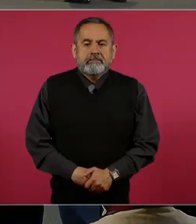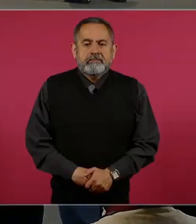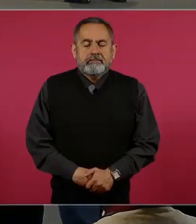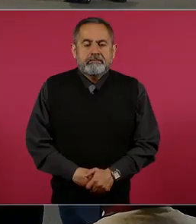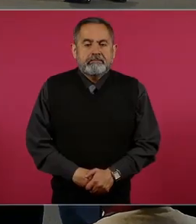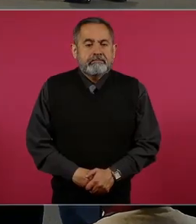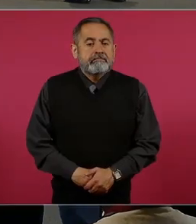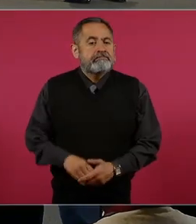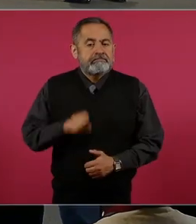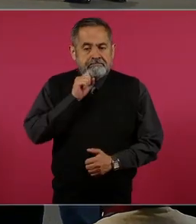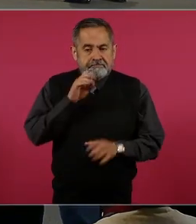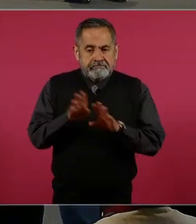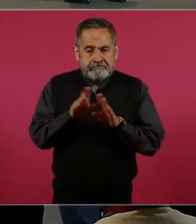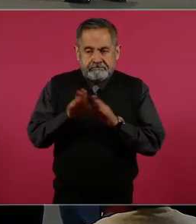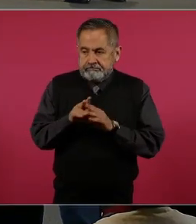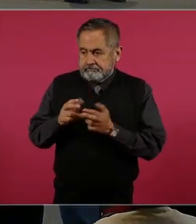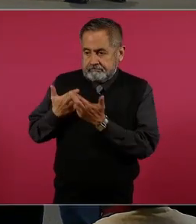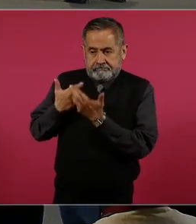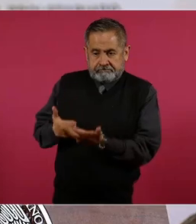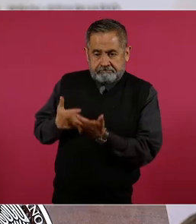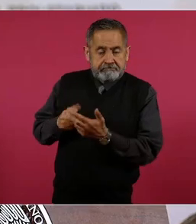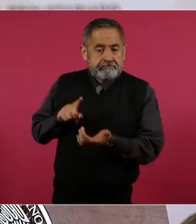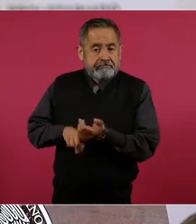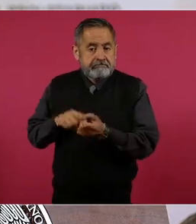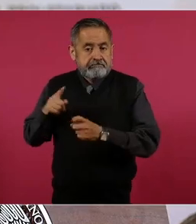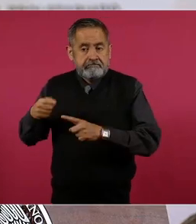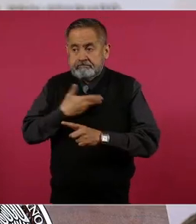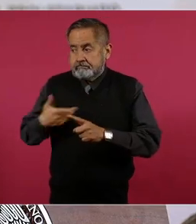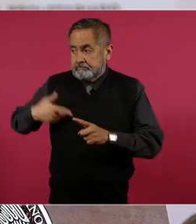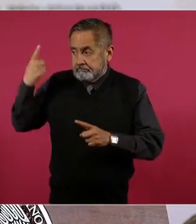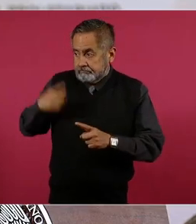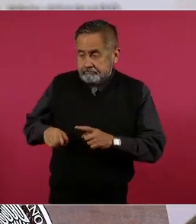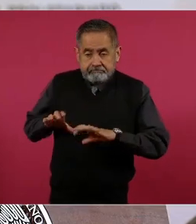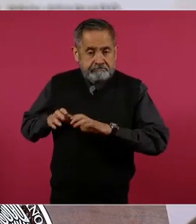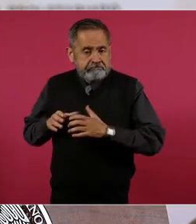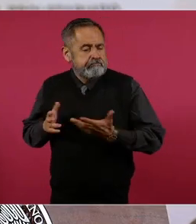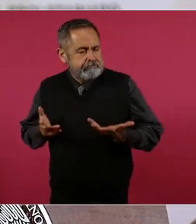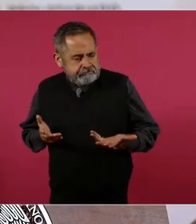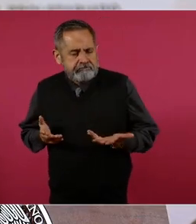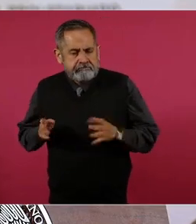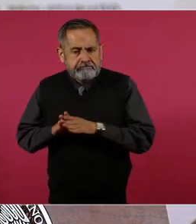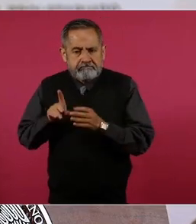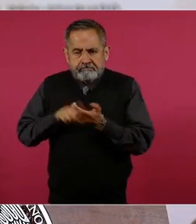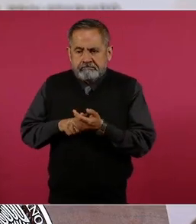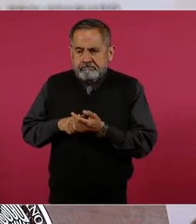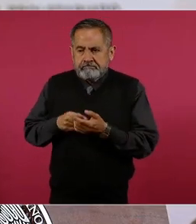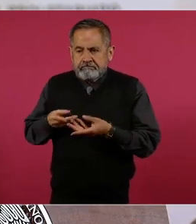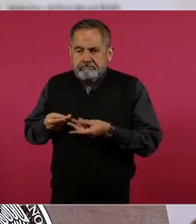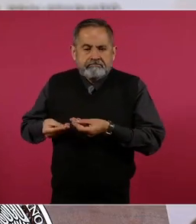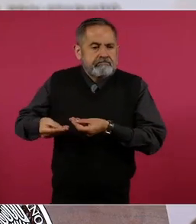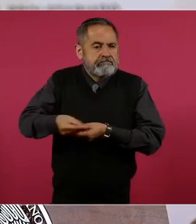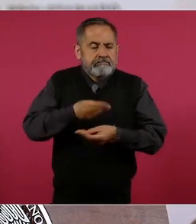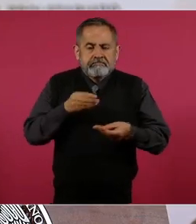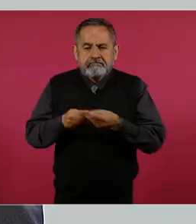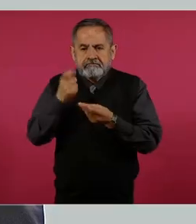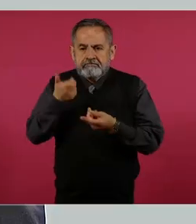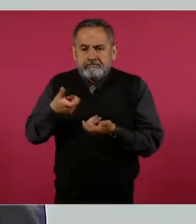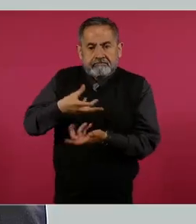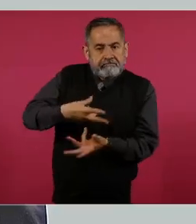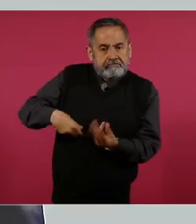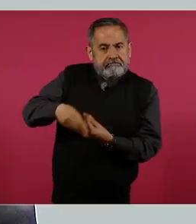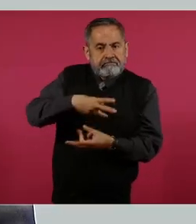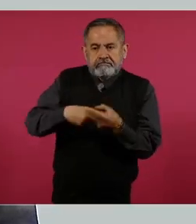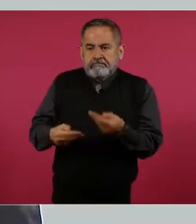Además del manejo de pasivos que ha instruido el presidente, también es importante destacar la generación de activos que se ha realizado durante esta